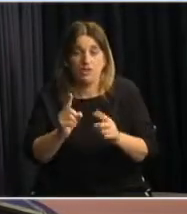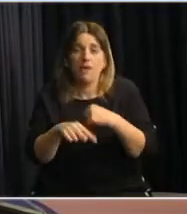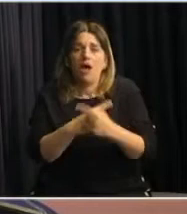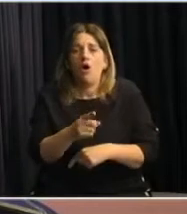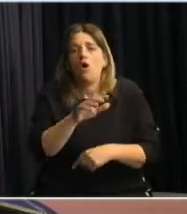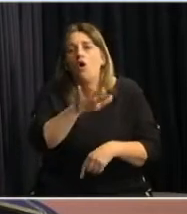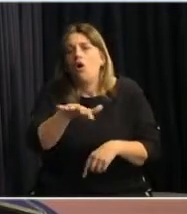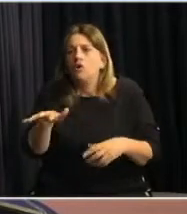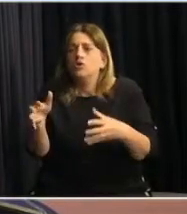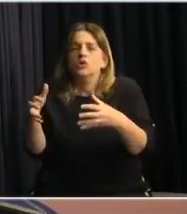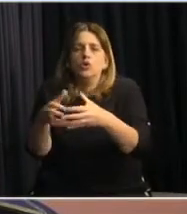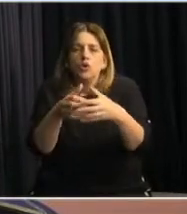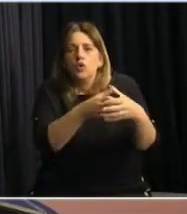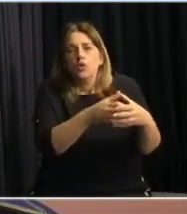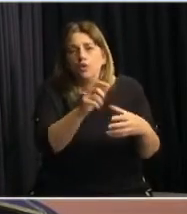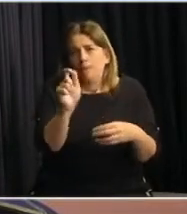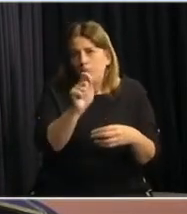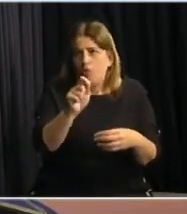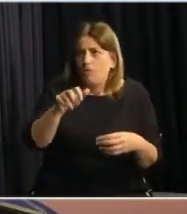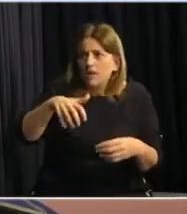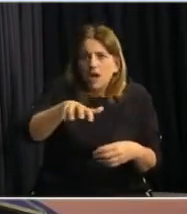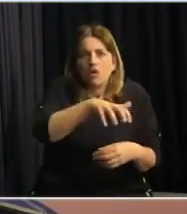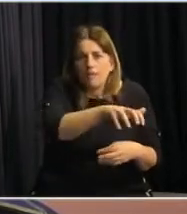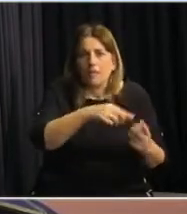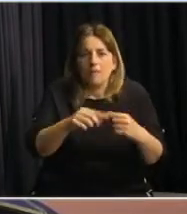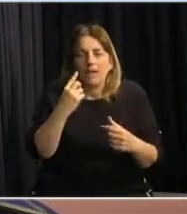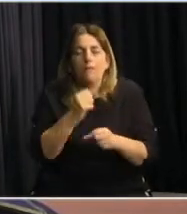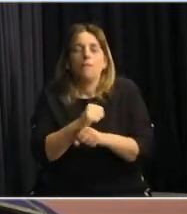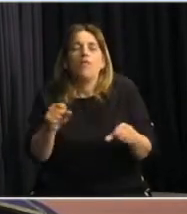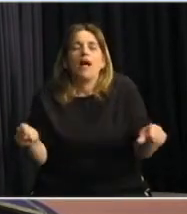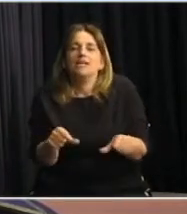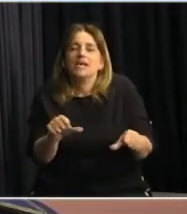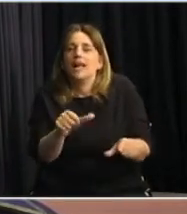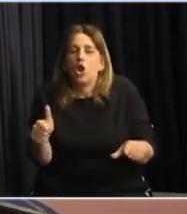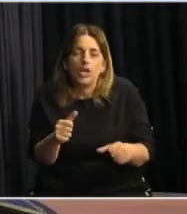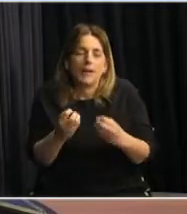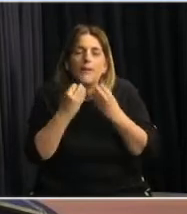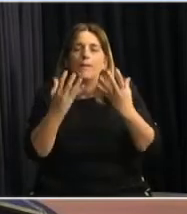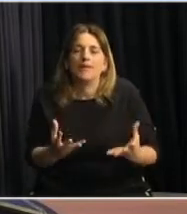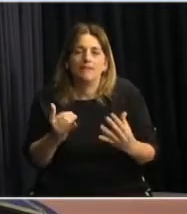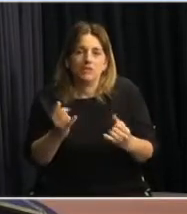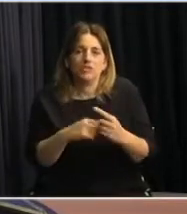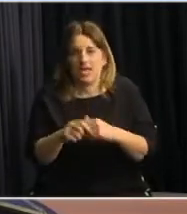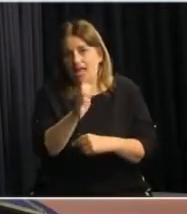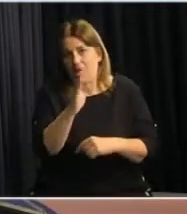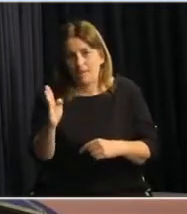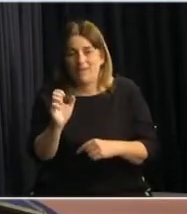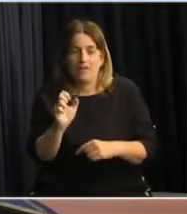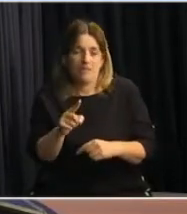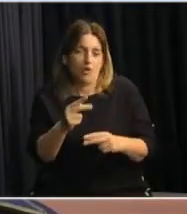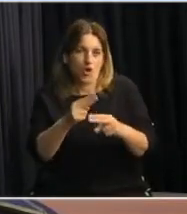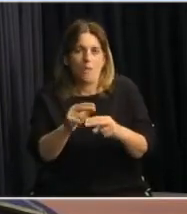otras entidades públicas para llevar adelante este beneficio a través de la aplicación Tuap.